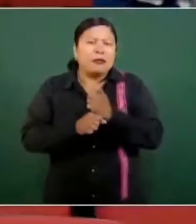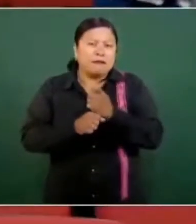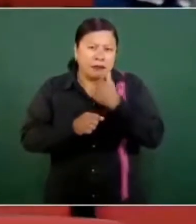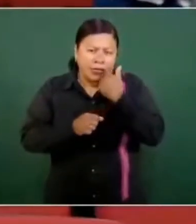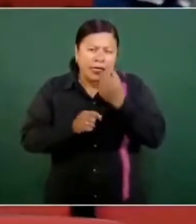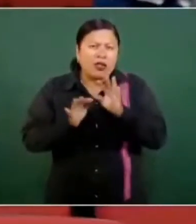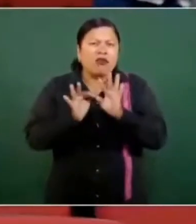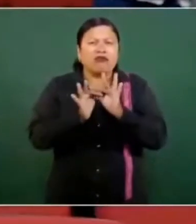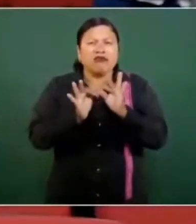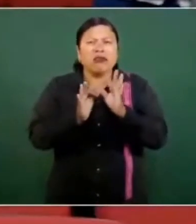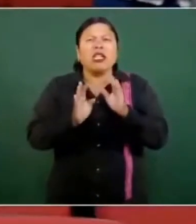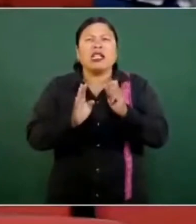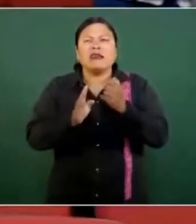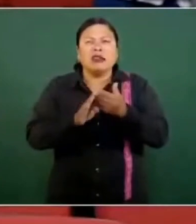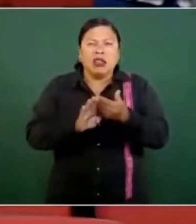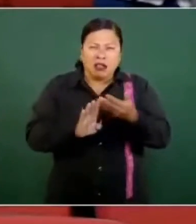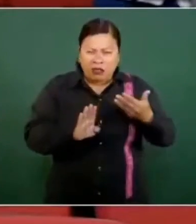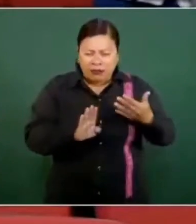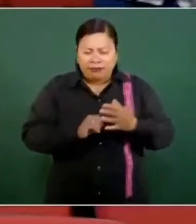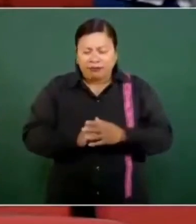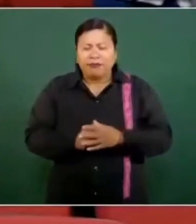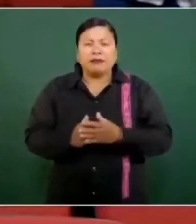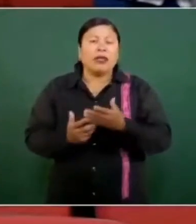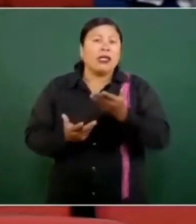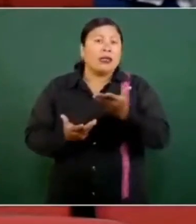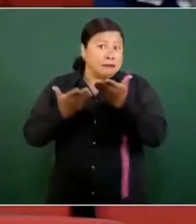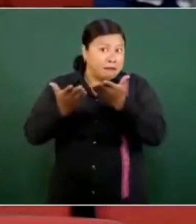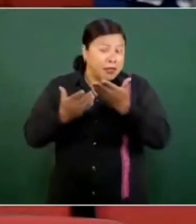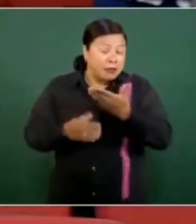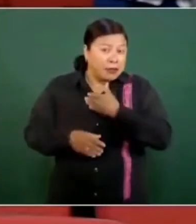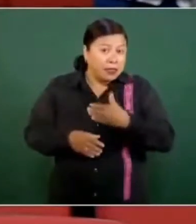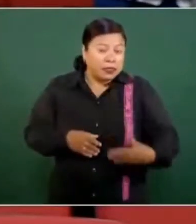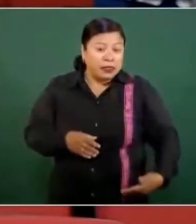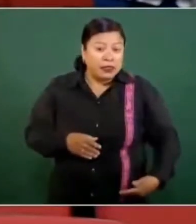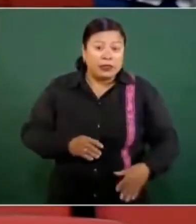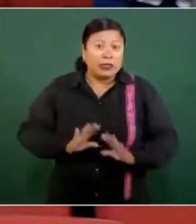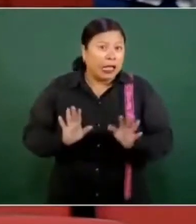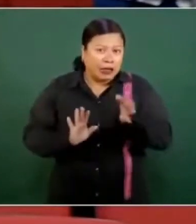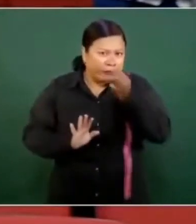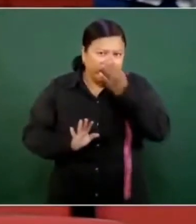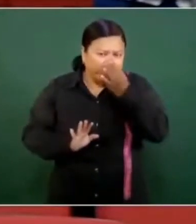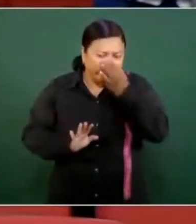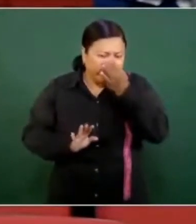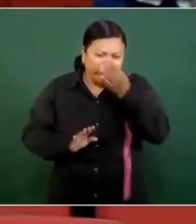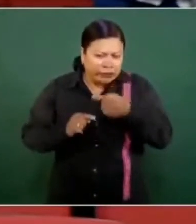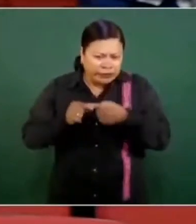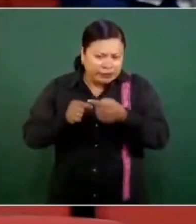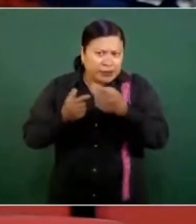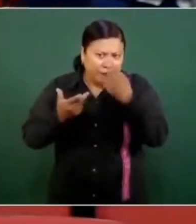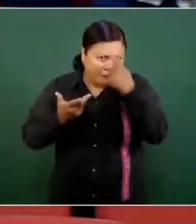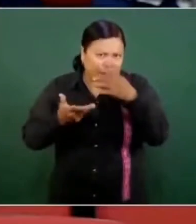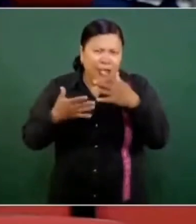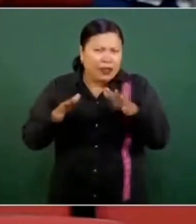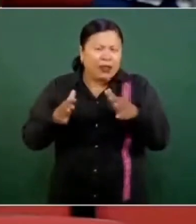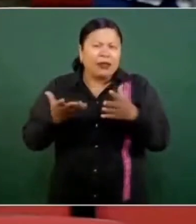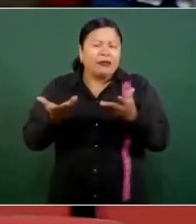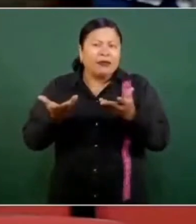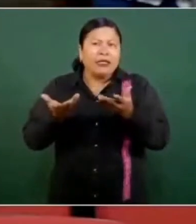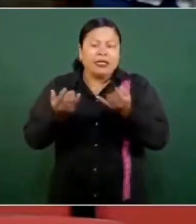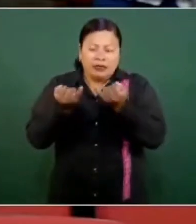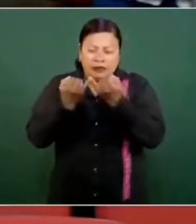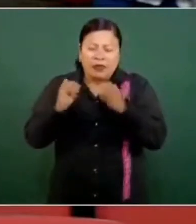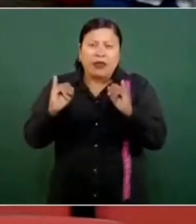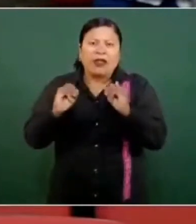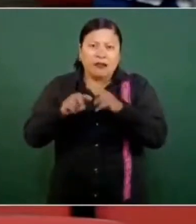antecedentes. Señor presidente, estamos a unas horas de ver inaugurado el tren interoceánico que